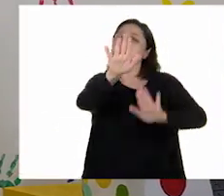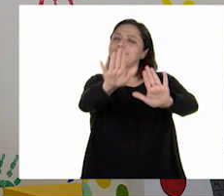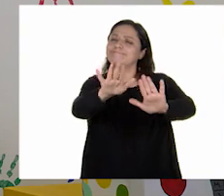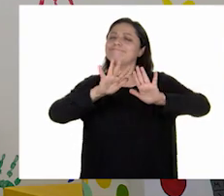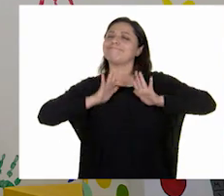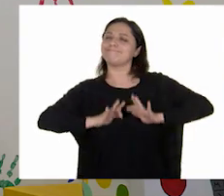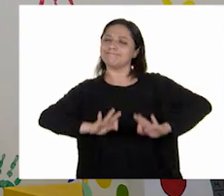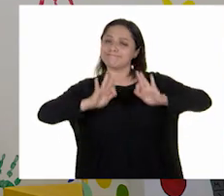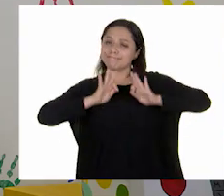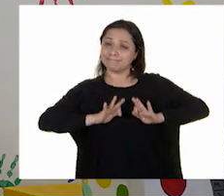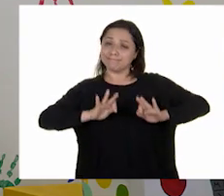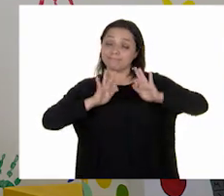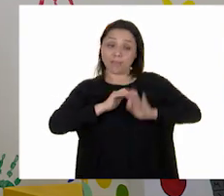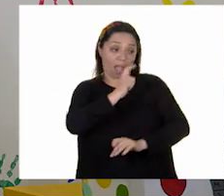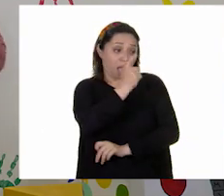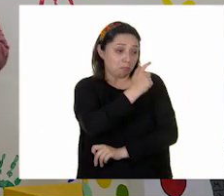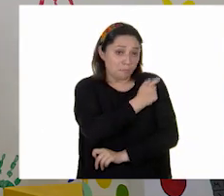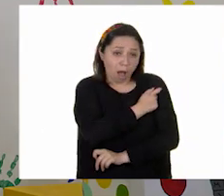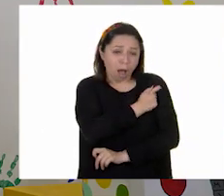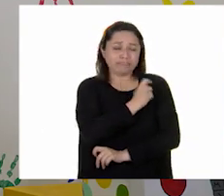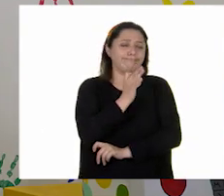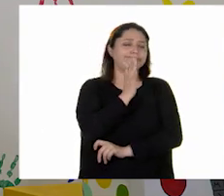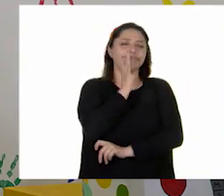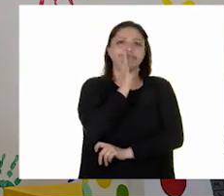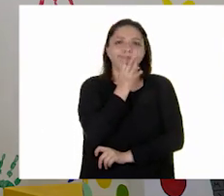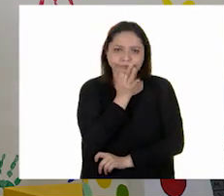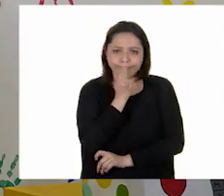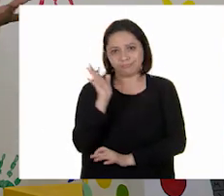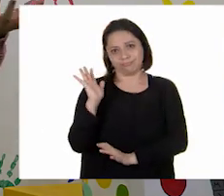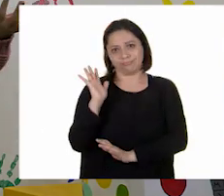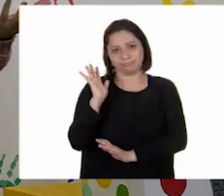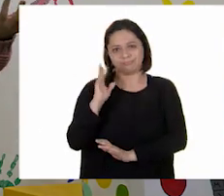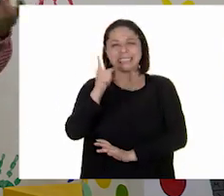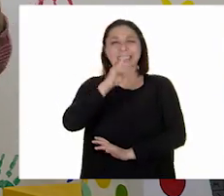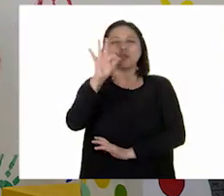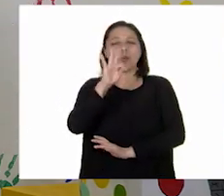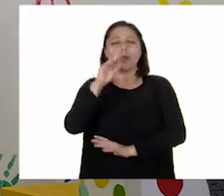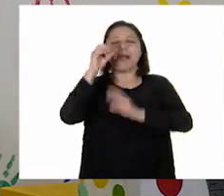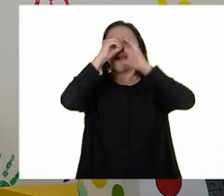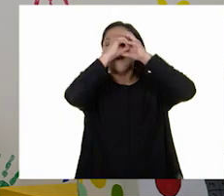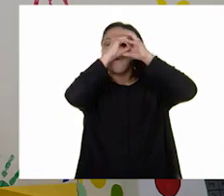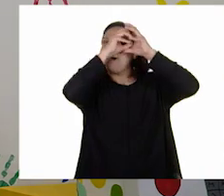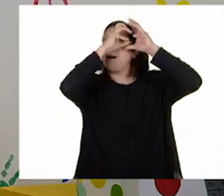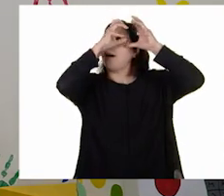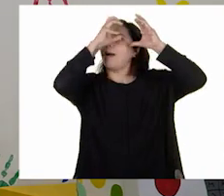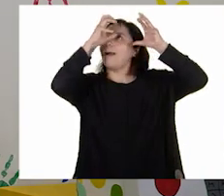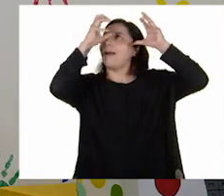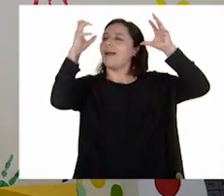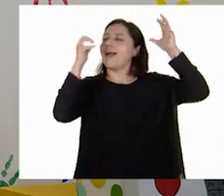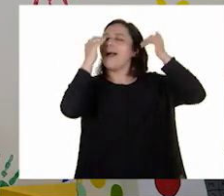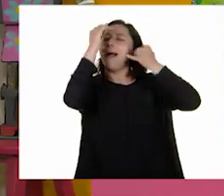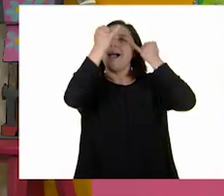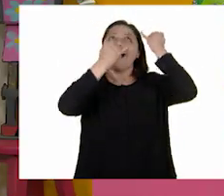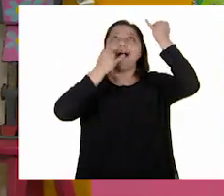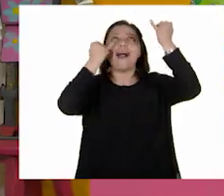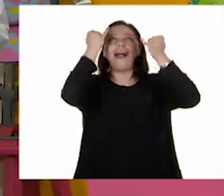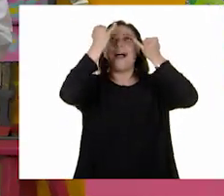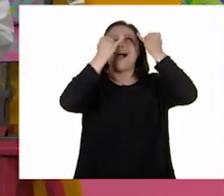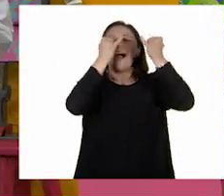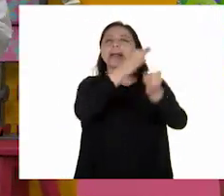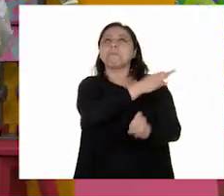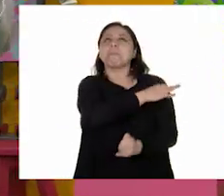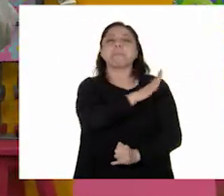ese piquete pasará. Yo creo que si piensan en algo que les guste mucho, pues a lo mejor ni se dan cuenta. Así es.